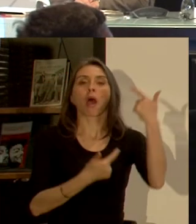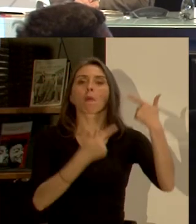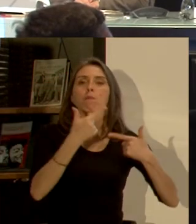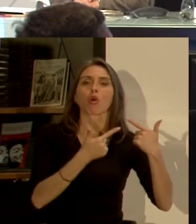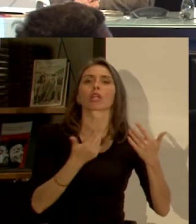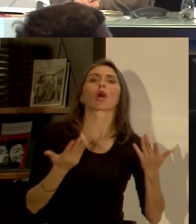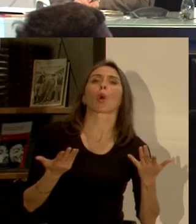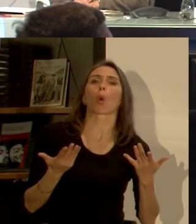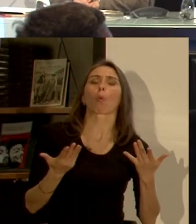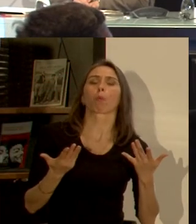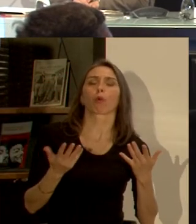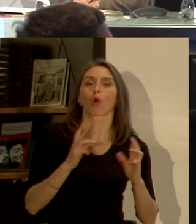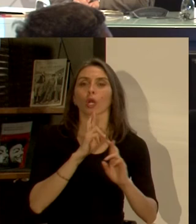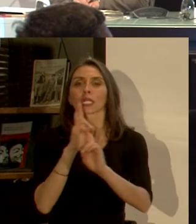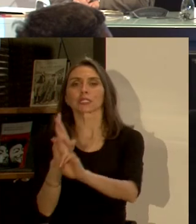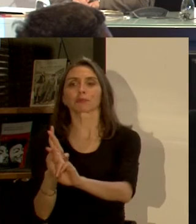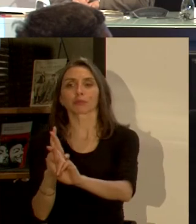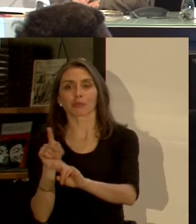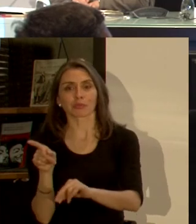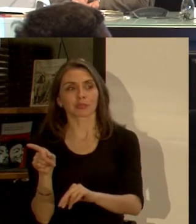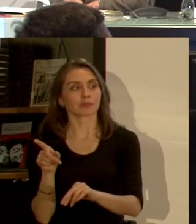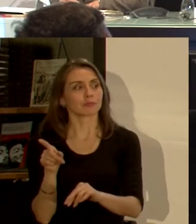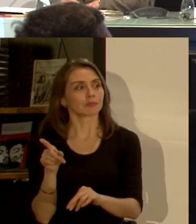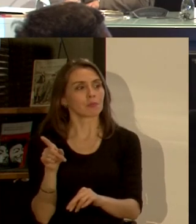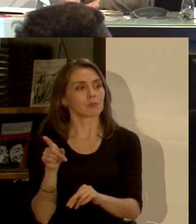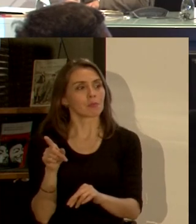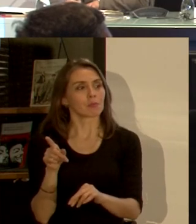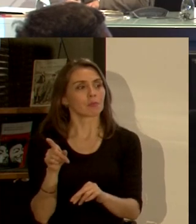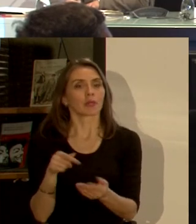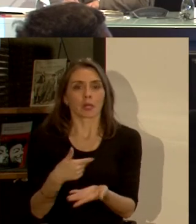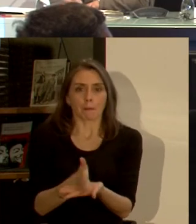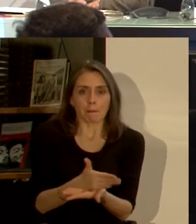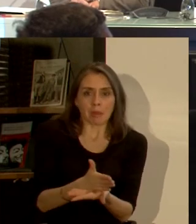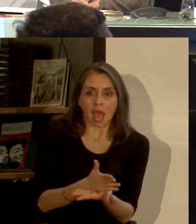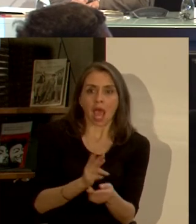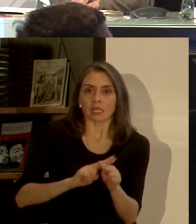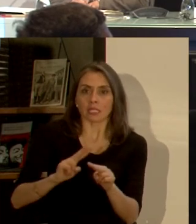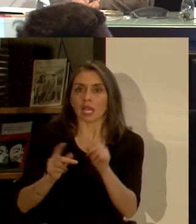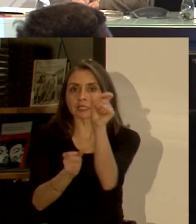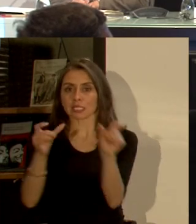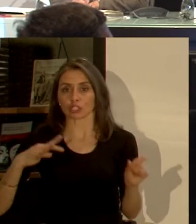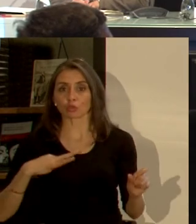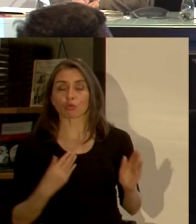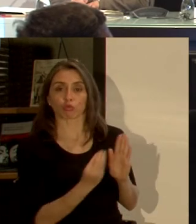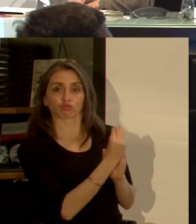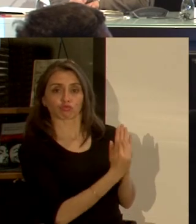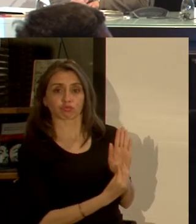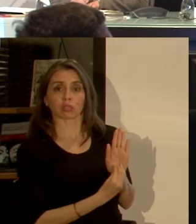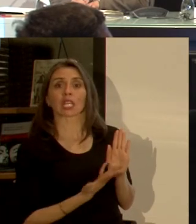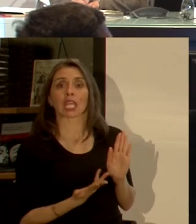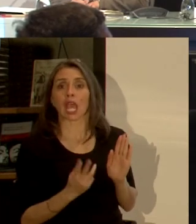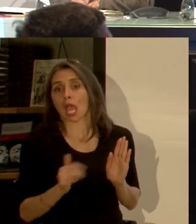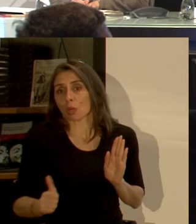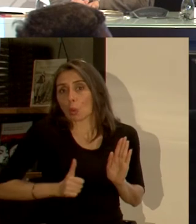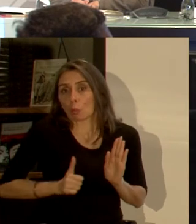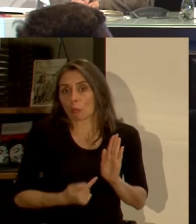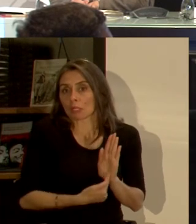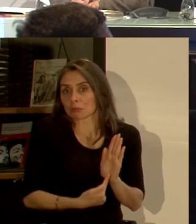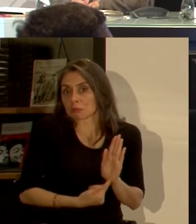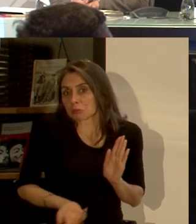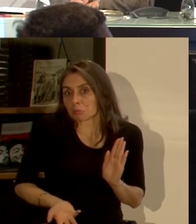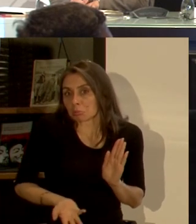en paso porque parece ser que determinado algún plan de acción por la ciudadanía lo único que restaría es ejecutarla